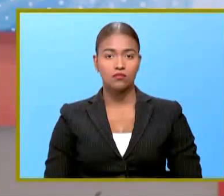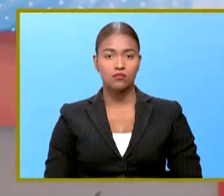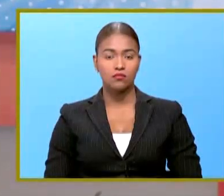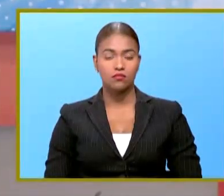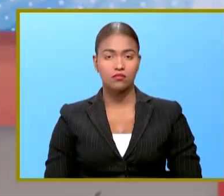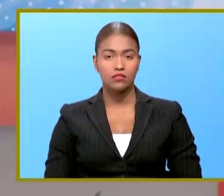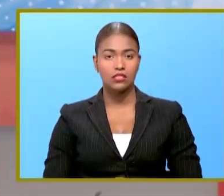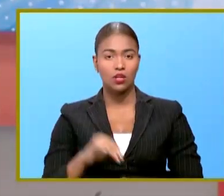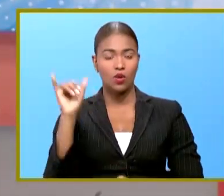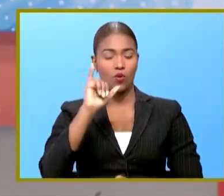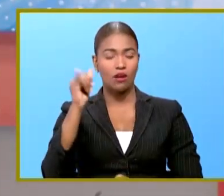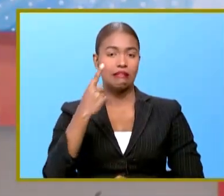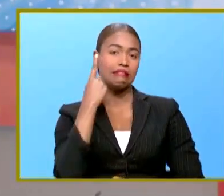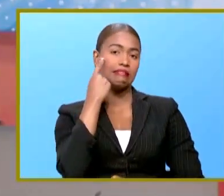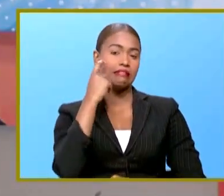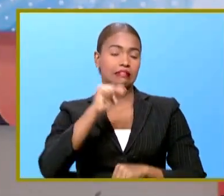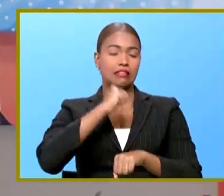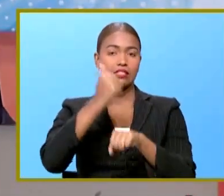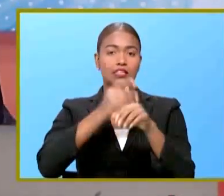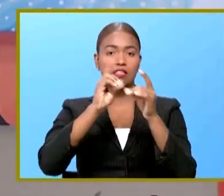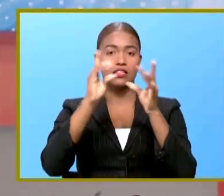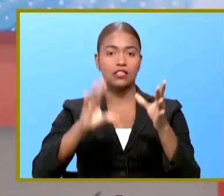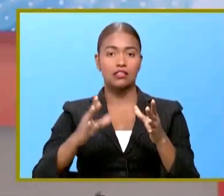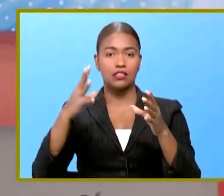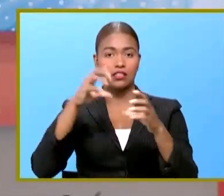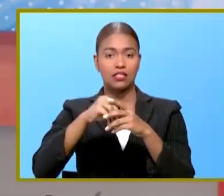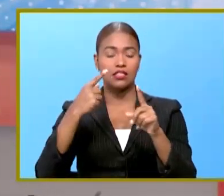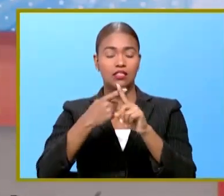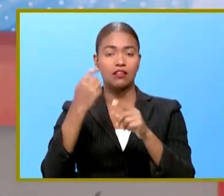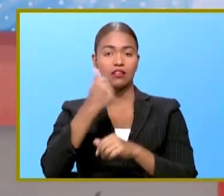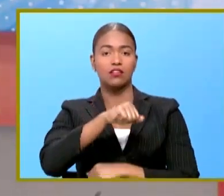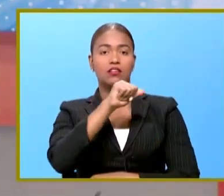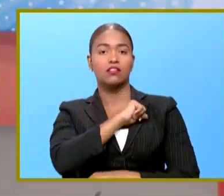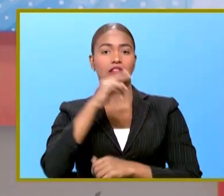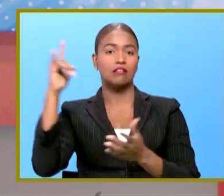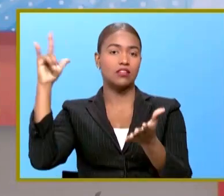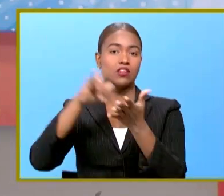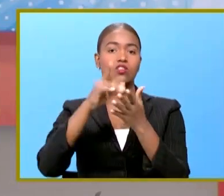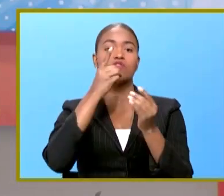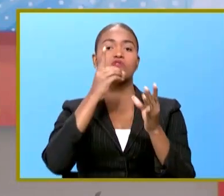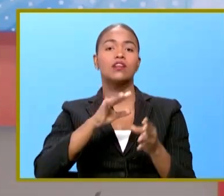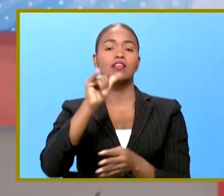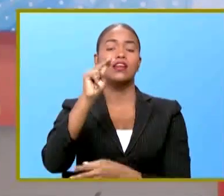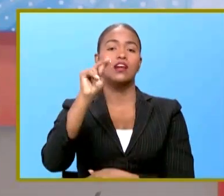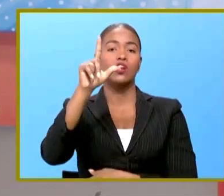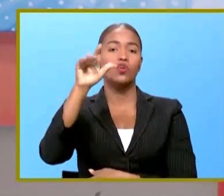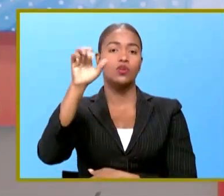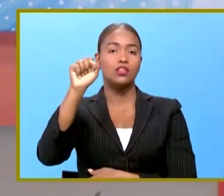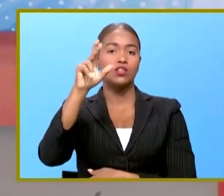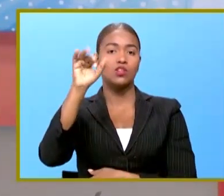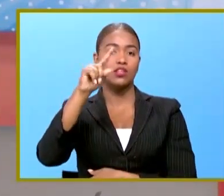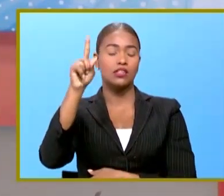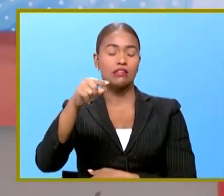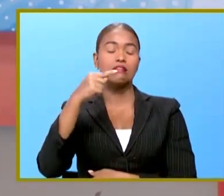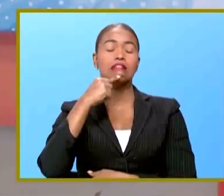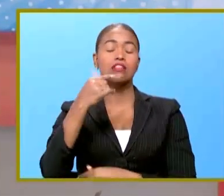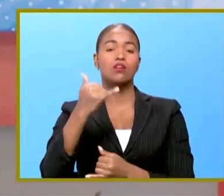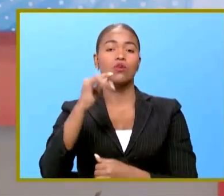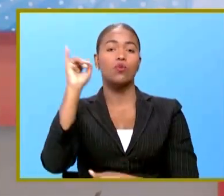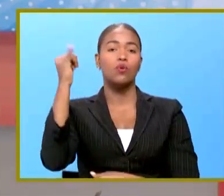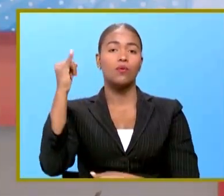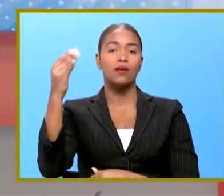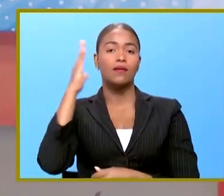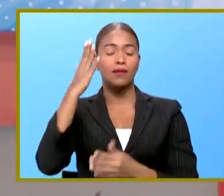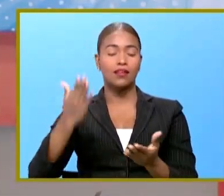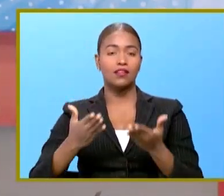bueno el recién instalado director ejecutivo de la autoridad portuaria dominicana Gianluis Rodríguez denunció este jueves